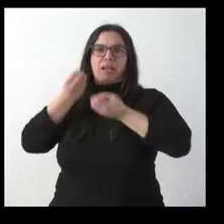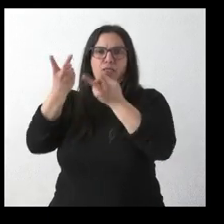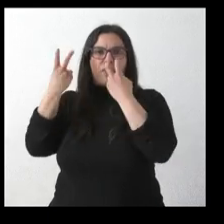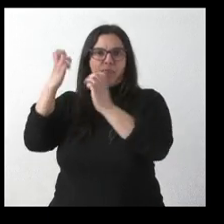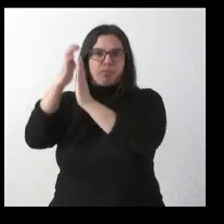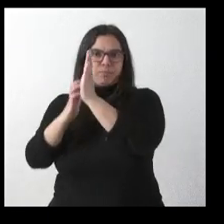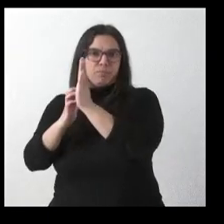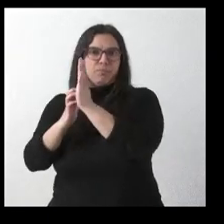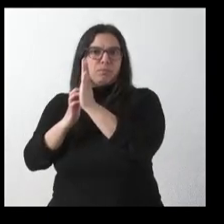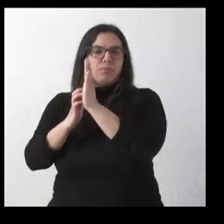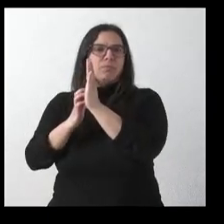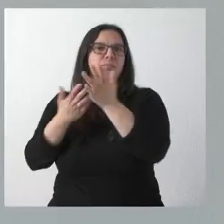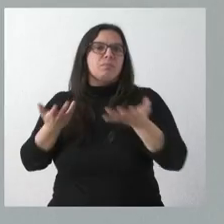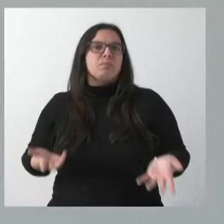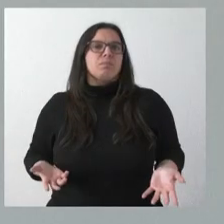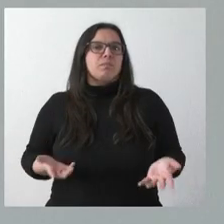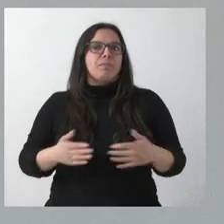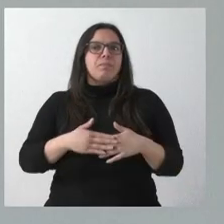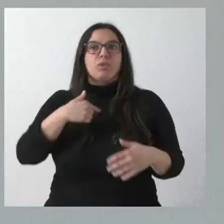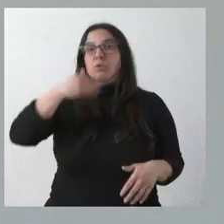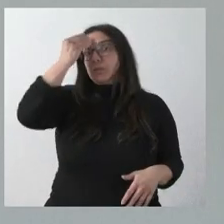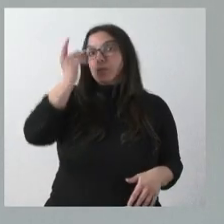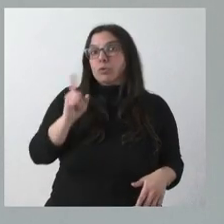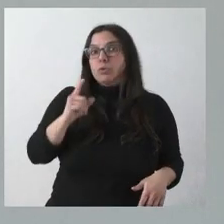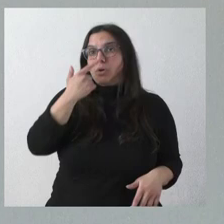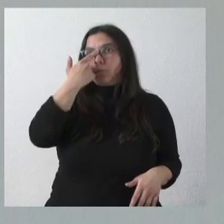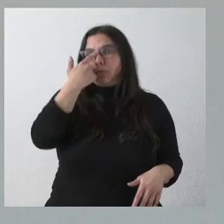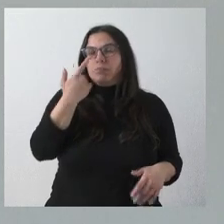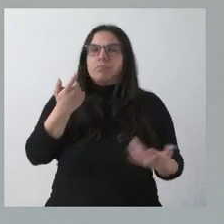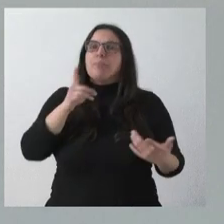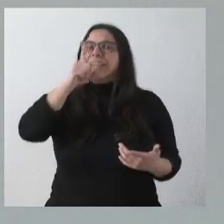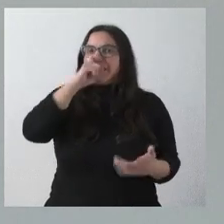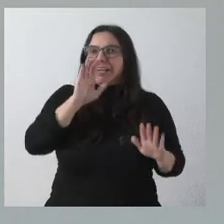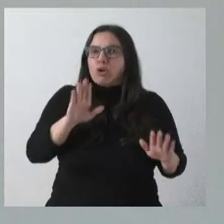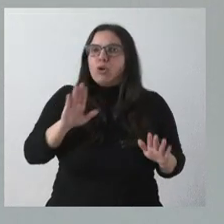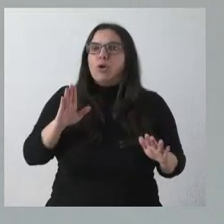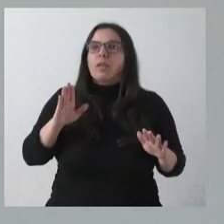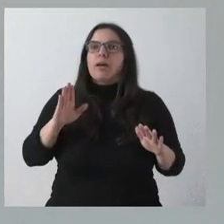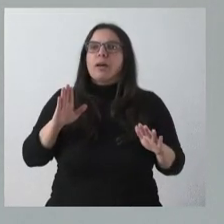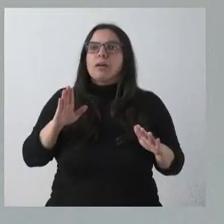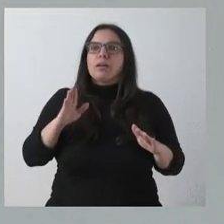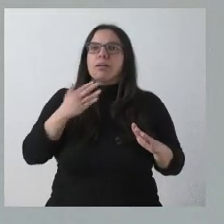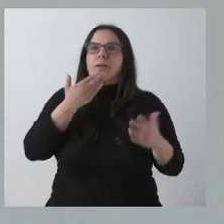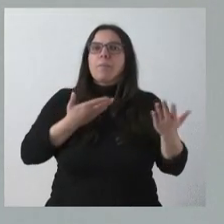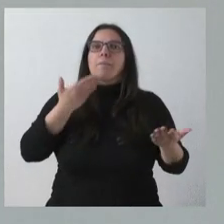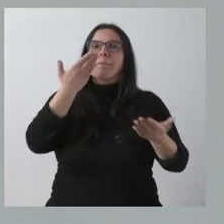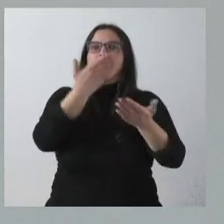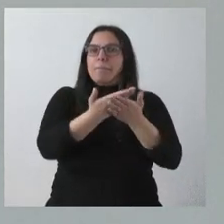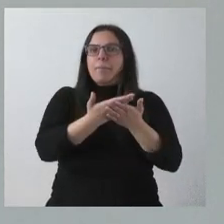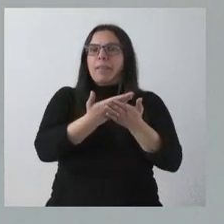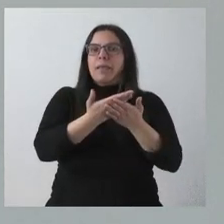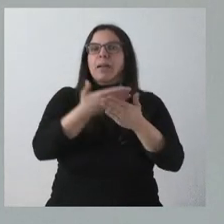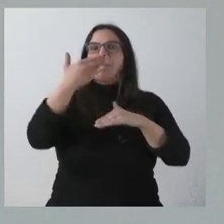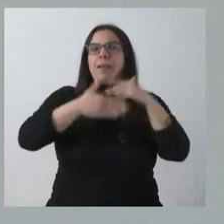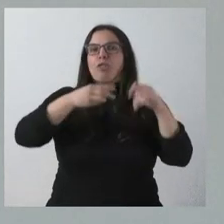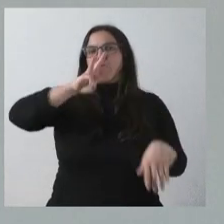la deducción? Pues yo creo que no. En todo caso, hay que recordar que el plazo de presentación de las solicitudes son de tres meses y, por